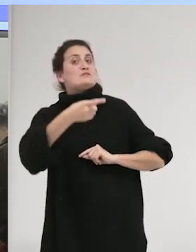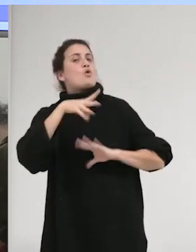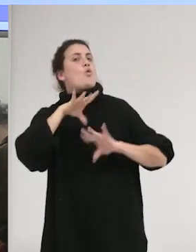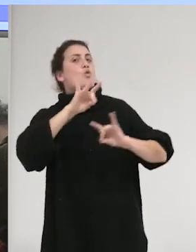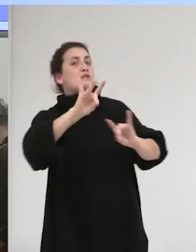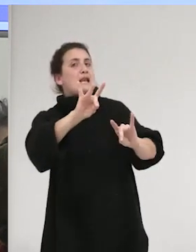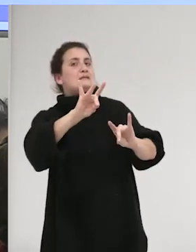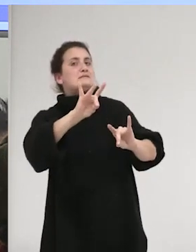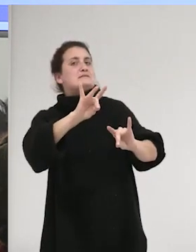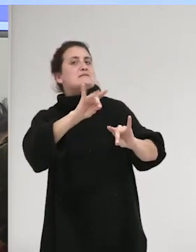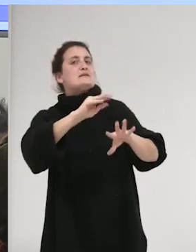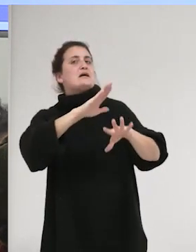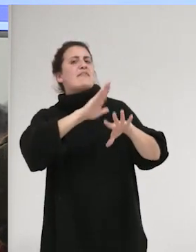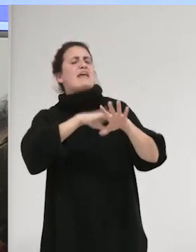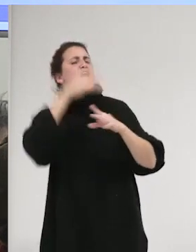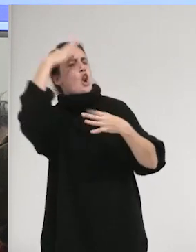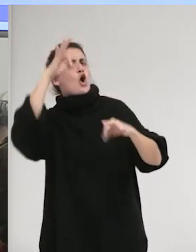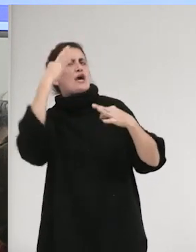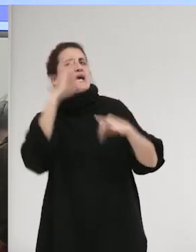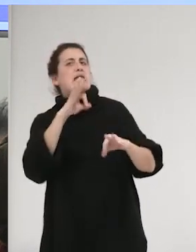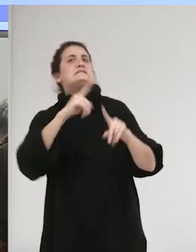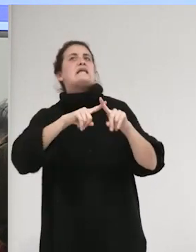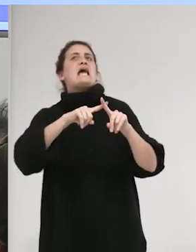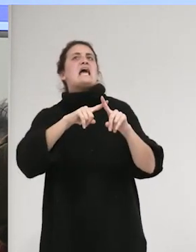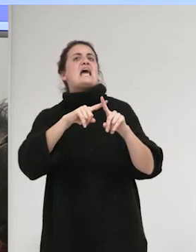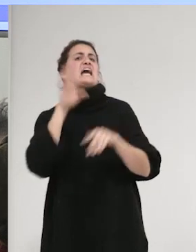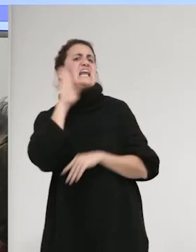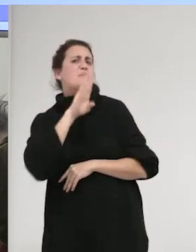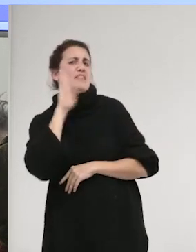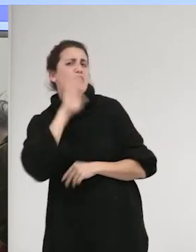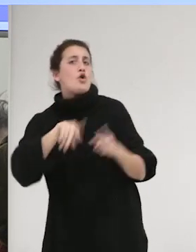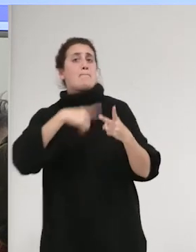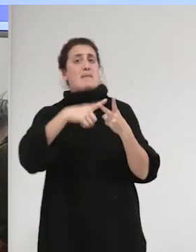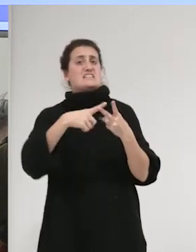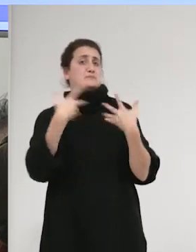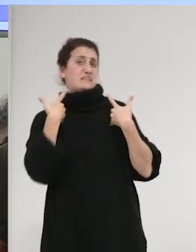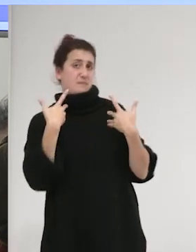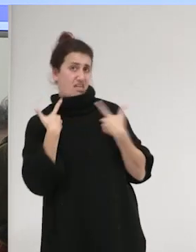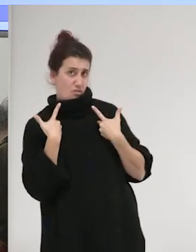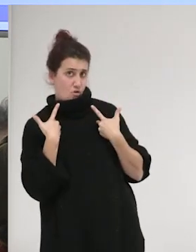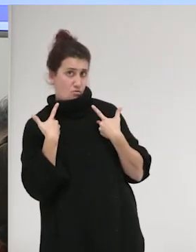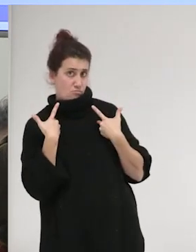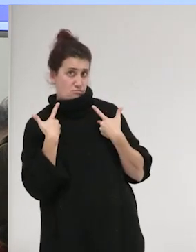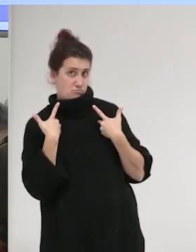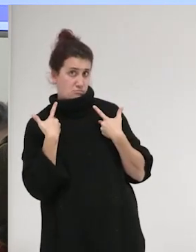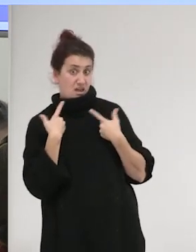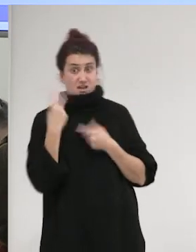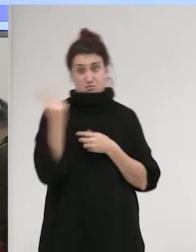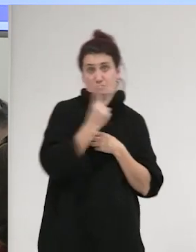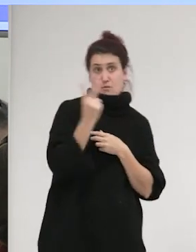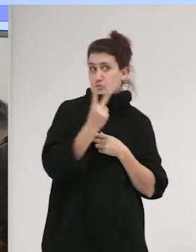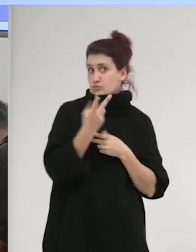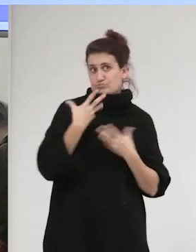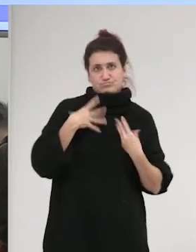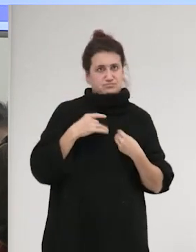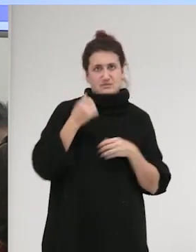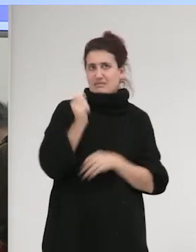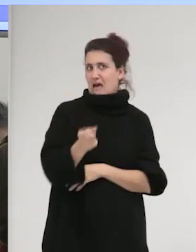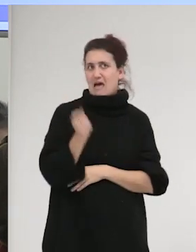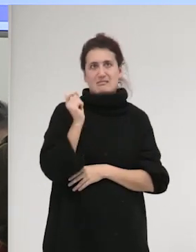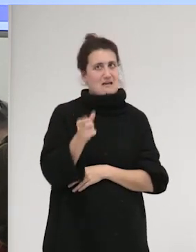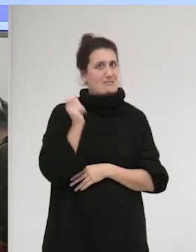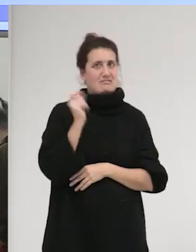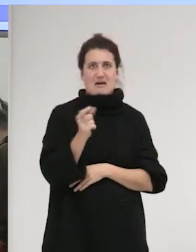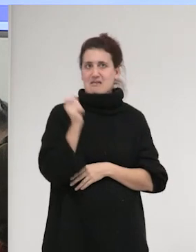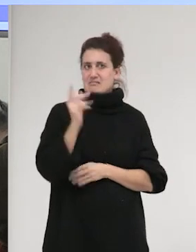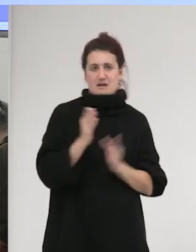criminalización y de victimización, ¿no? En esos dos, en esas dos, nos movemos muy frecuentemente en esas